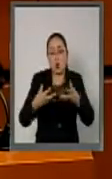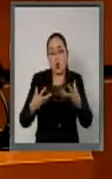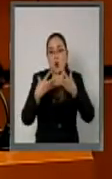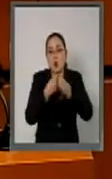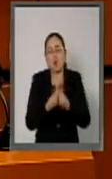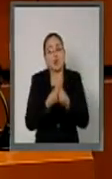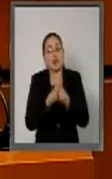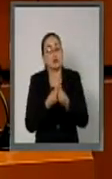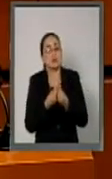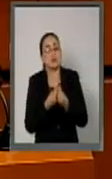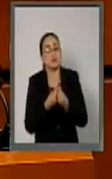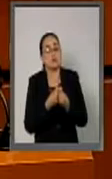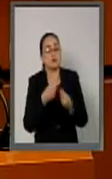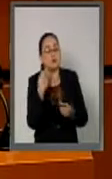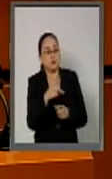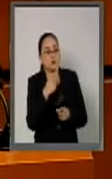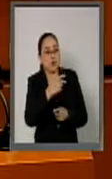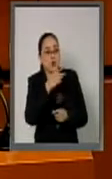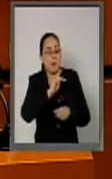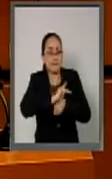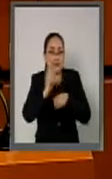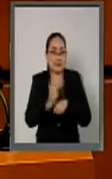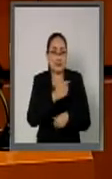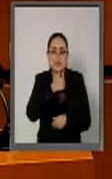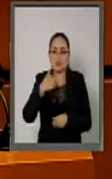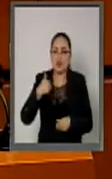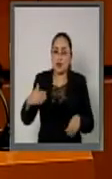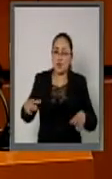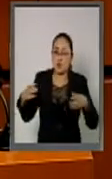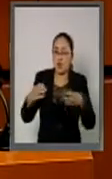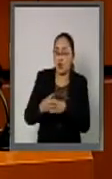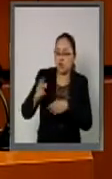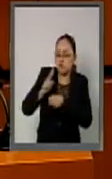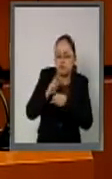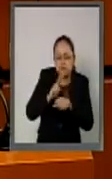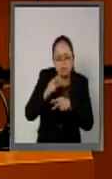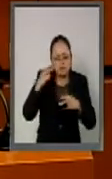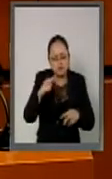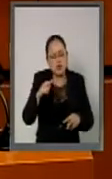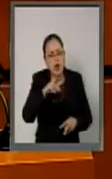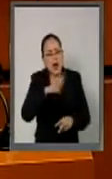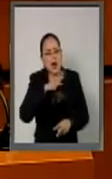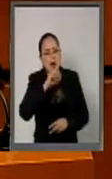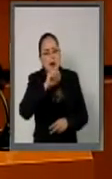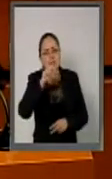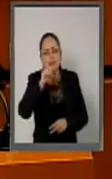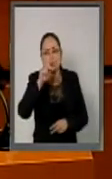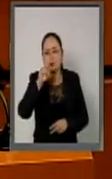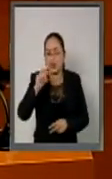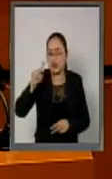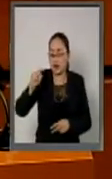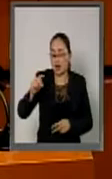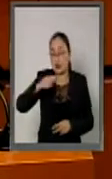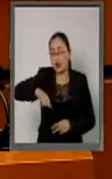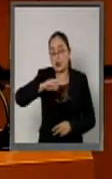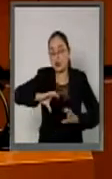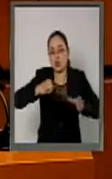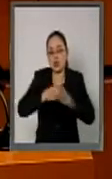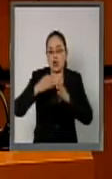diplomático de los países miembros y observadores de la alianza del Pacífico, desde la comisión